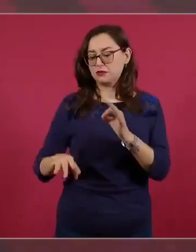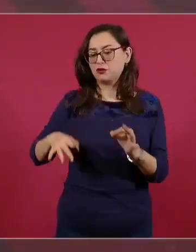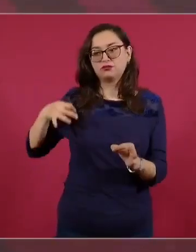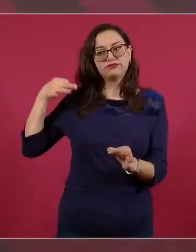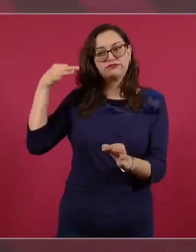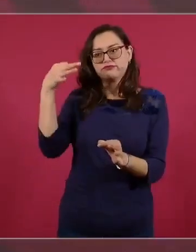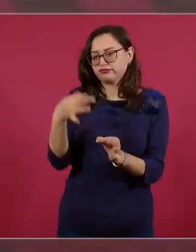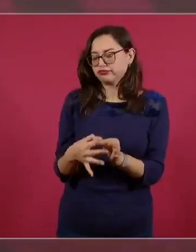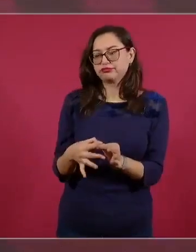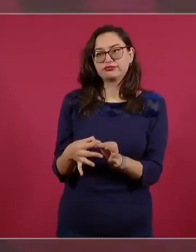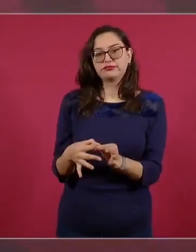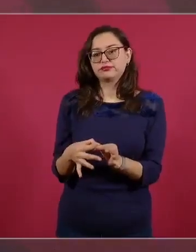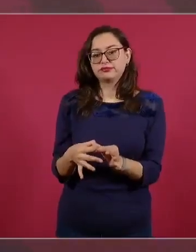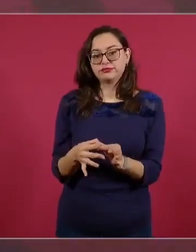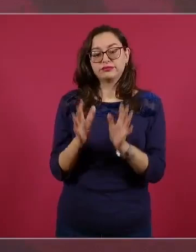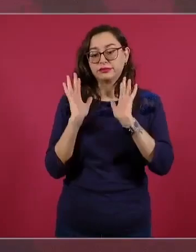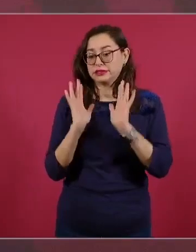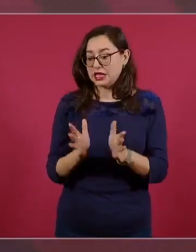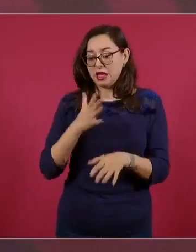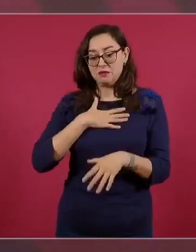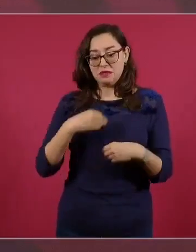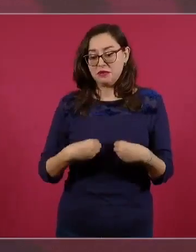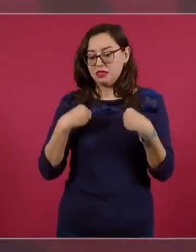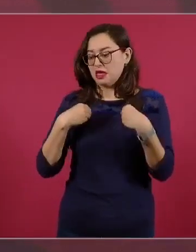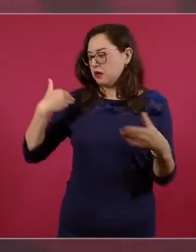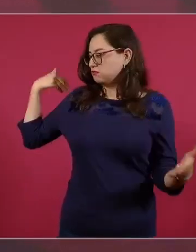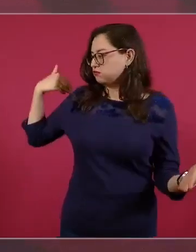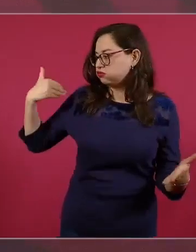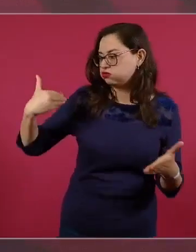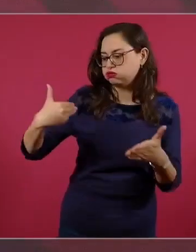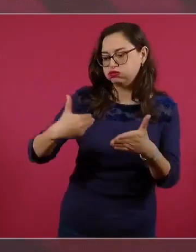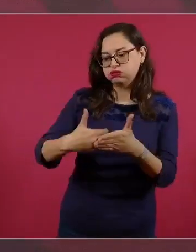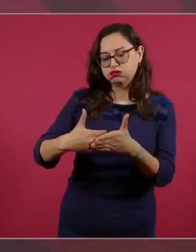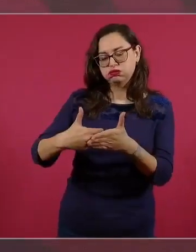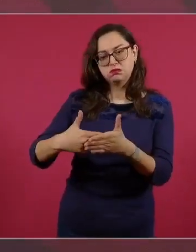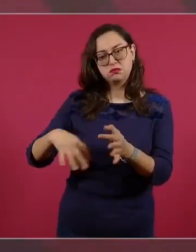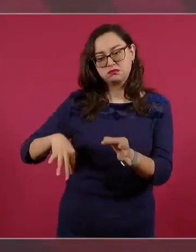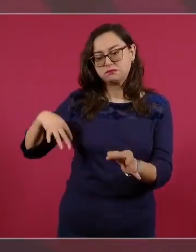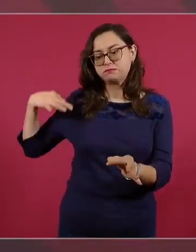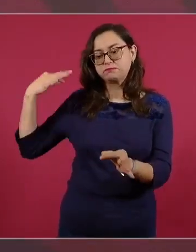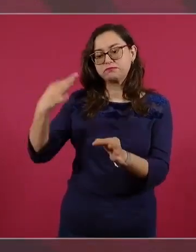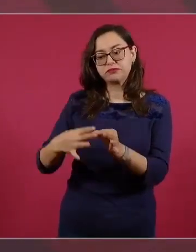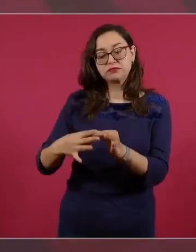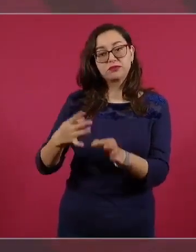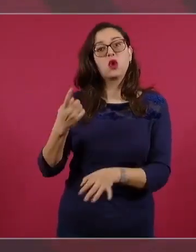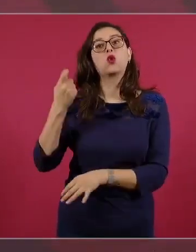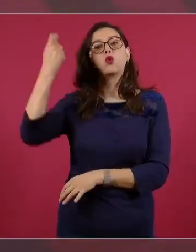lo he dicho muchas veces, y me voy a jubilar